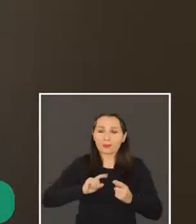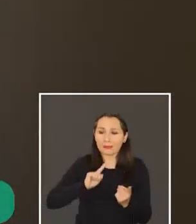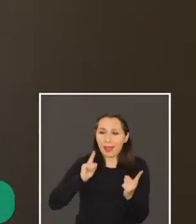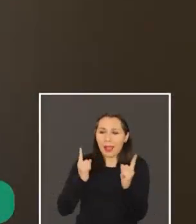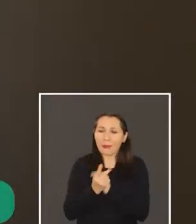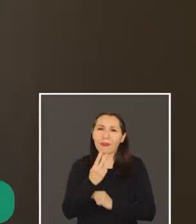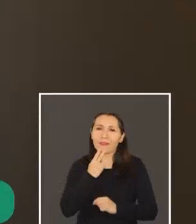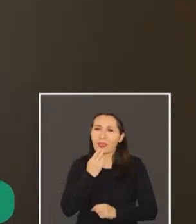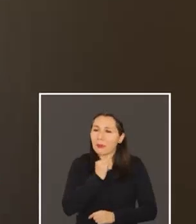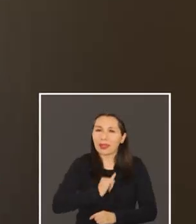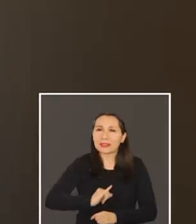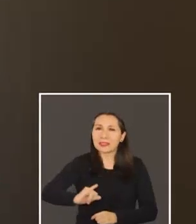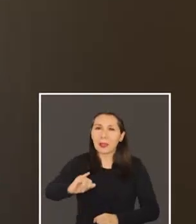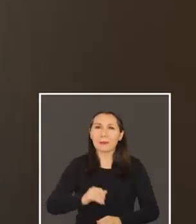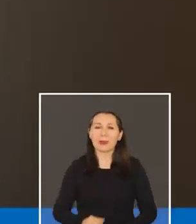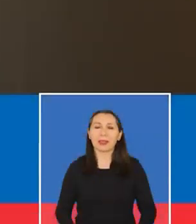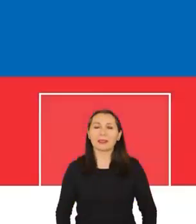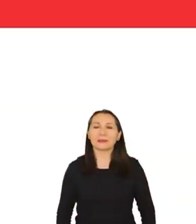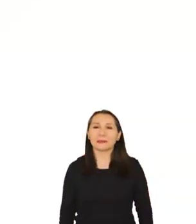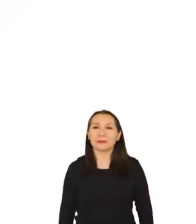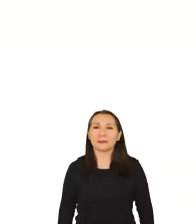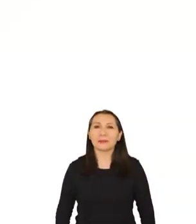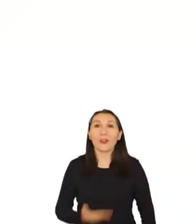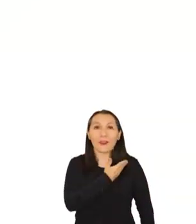adolescente y cambiar su vida para siempre.